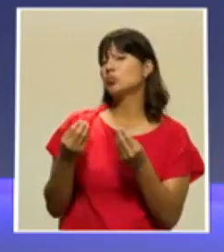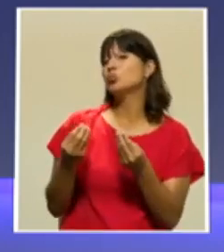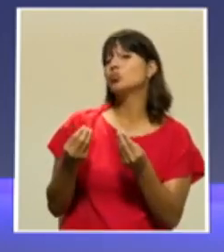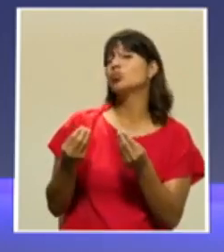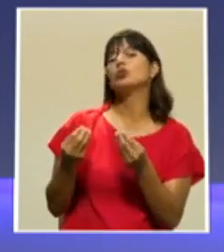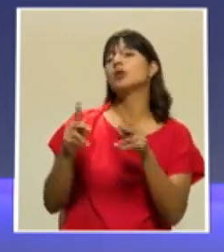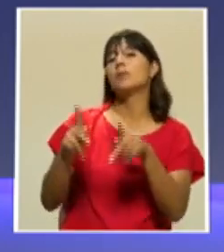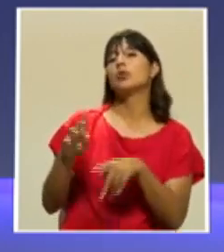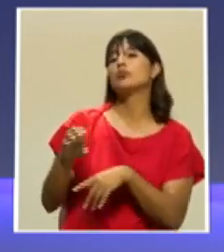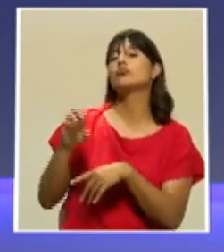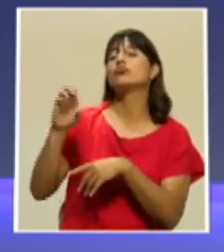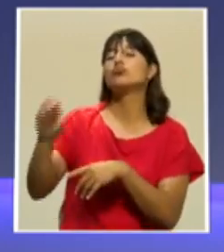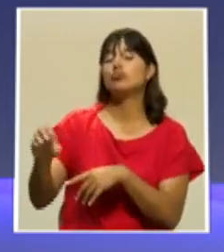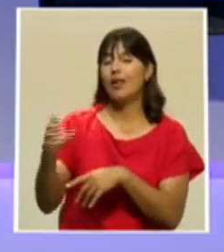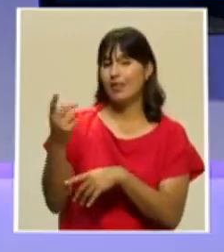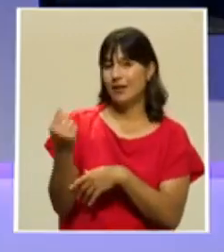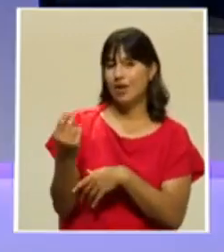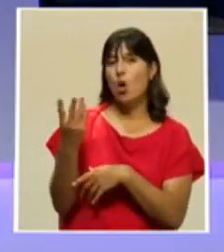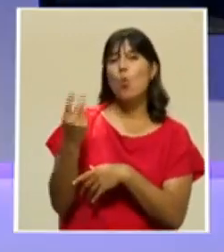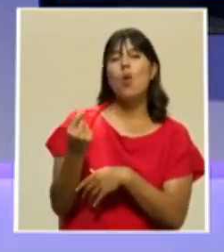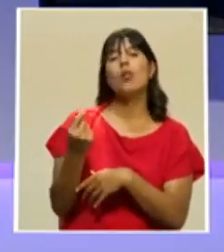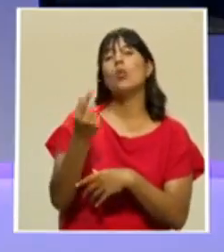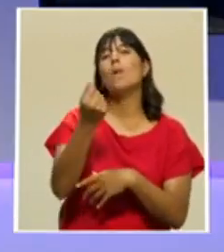barcos, cada barco de la pesca de arrastre?